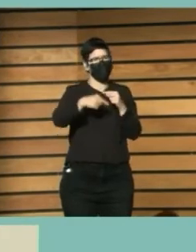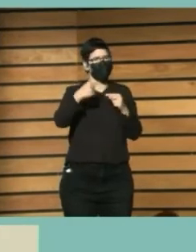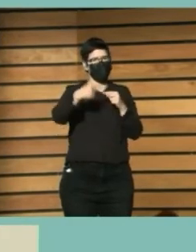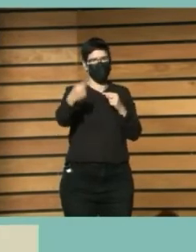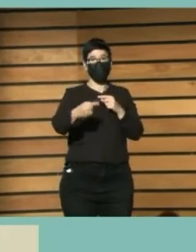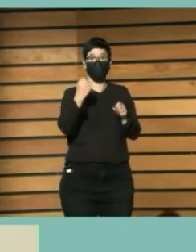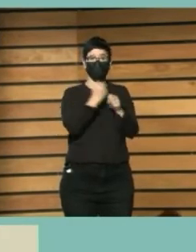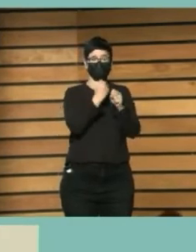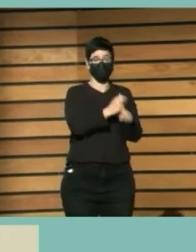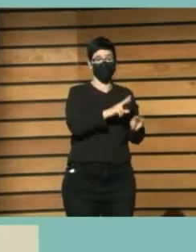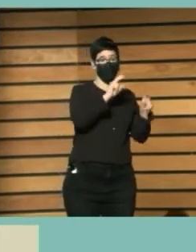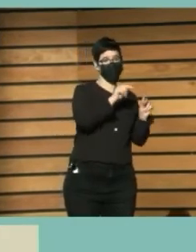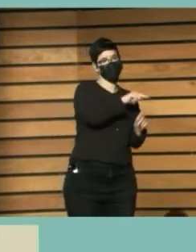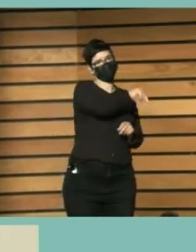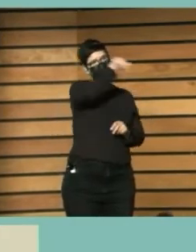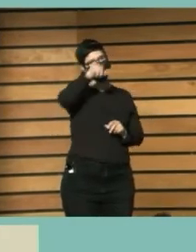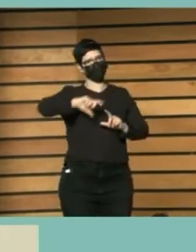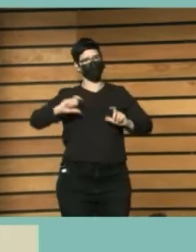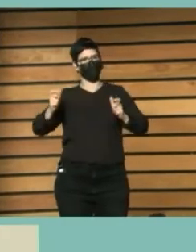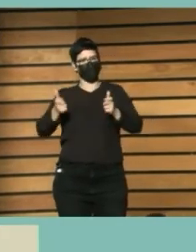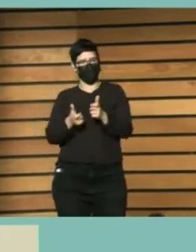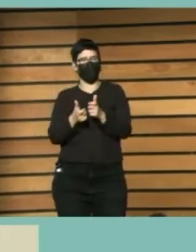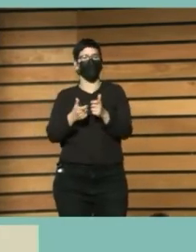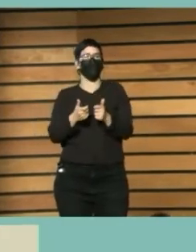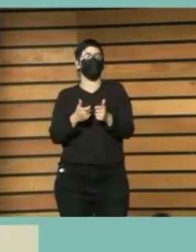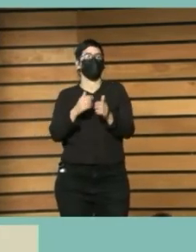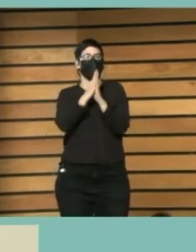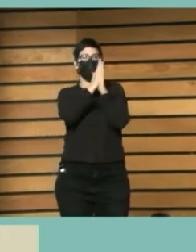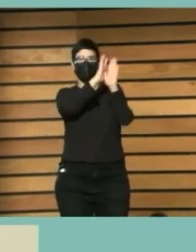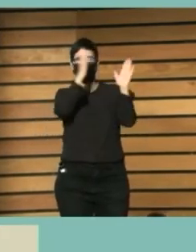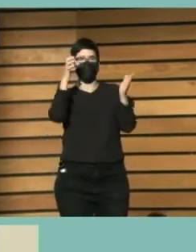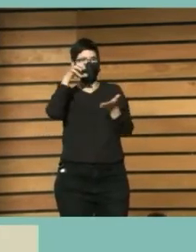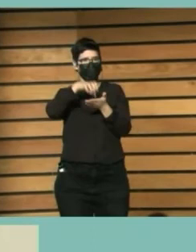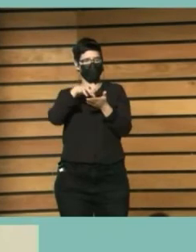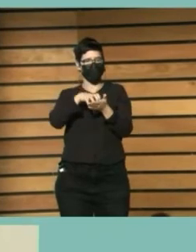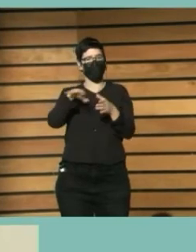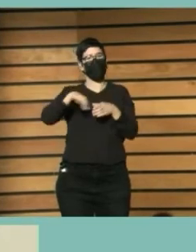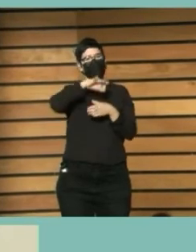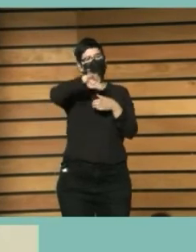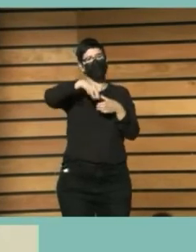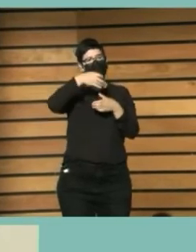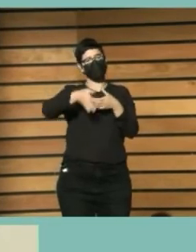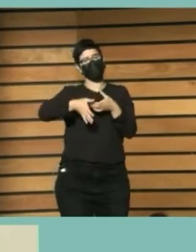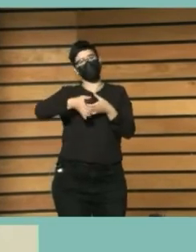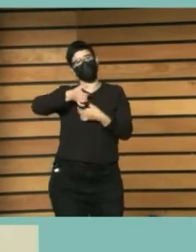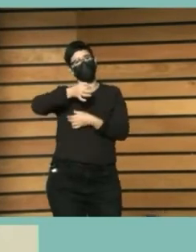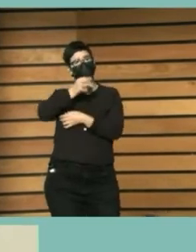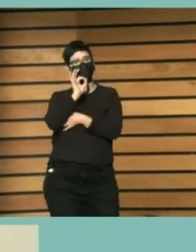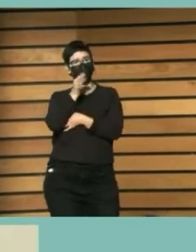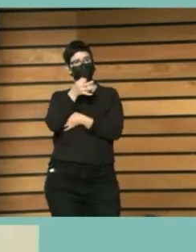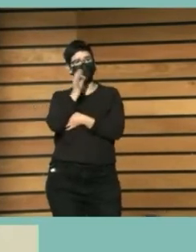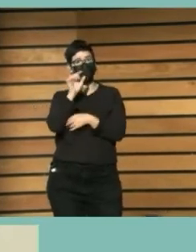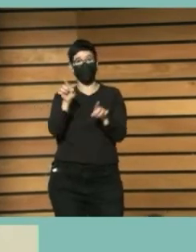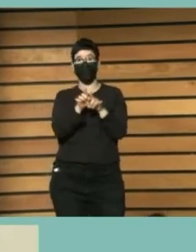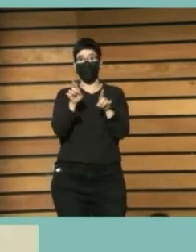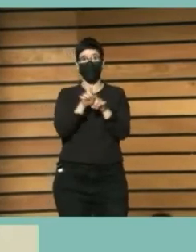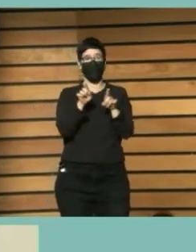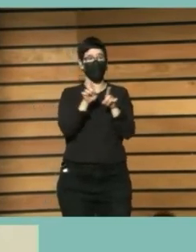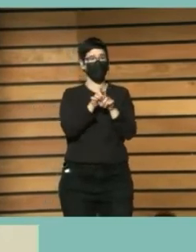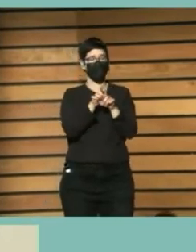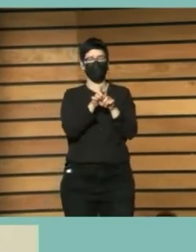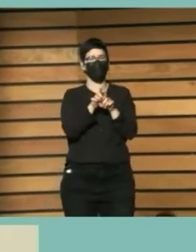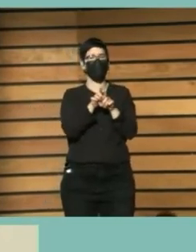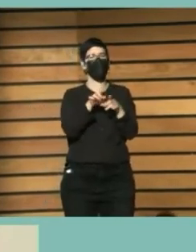trabajo En la biblioteca Y se sentaban Allí Y se traían Unas tazas de café Y era como Era como La alternativa A una